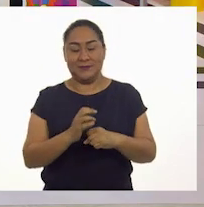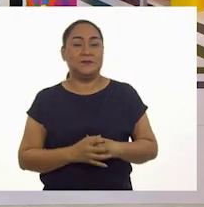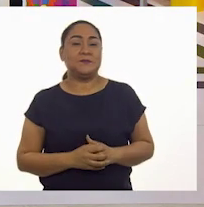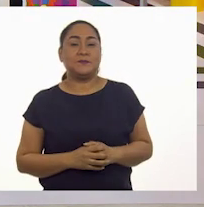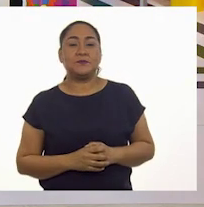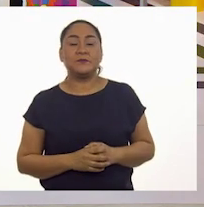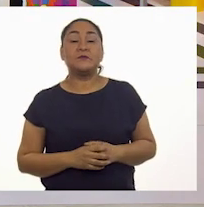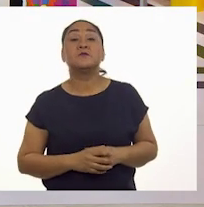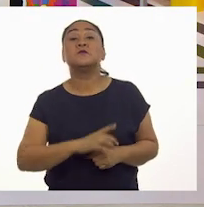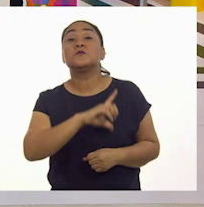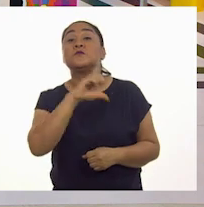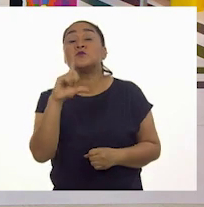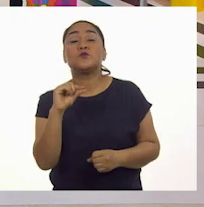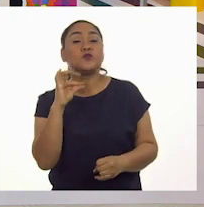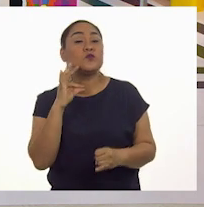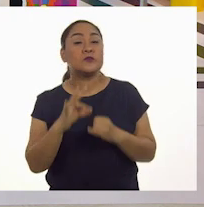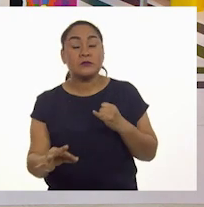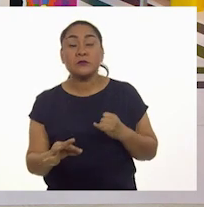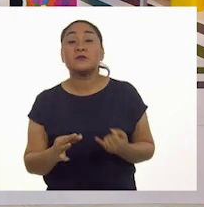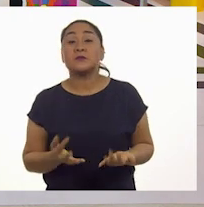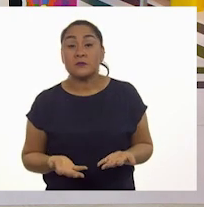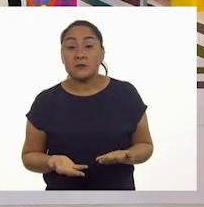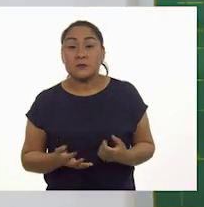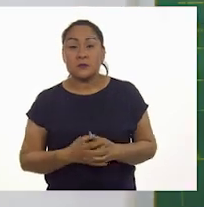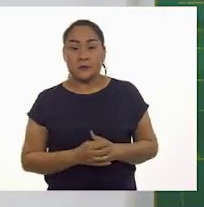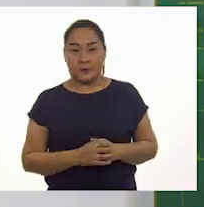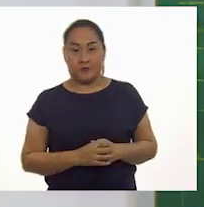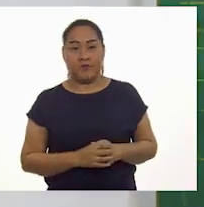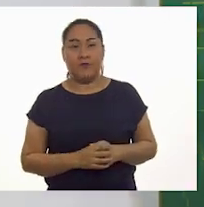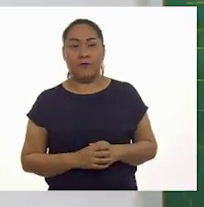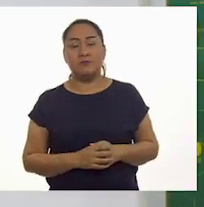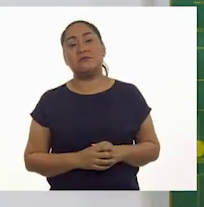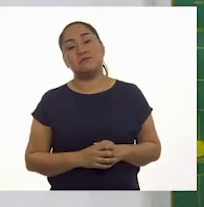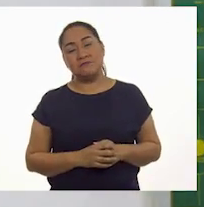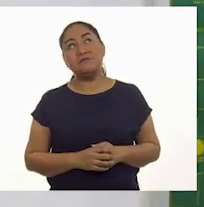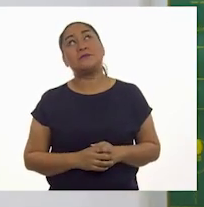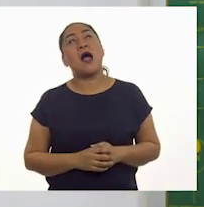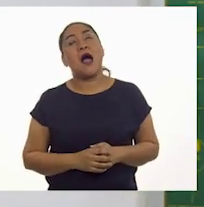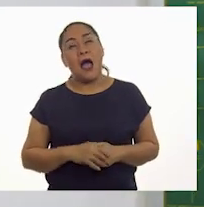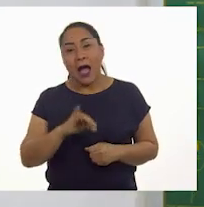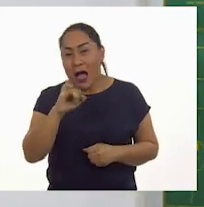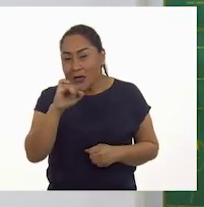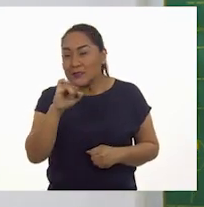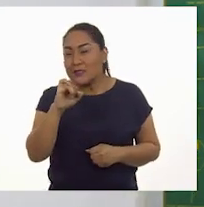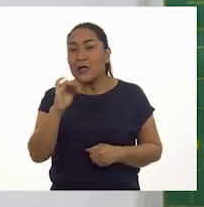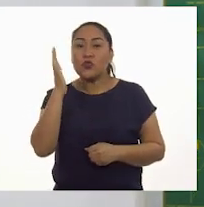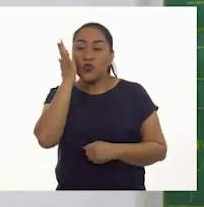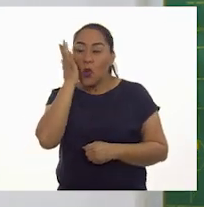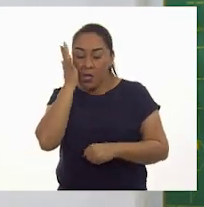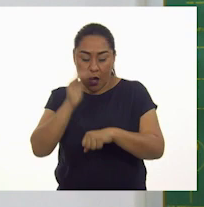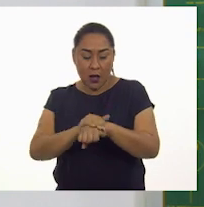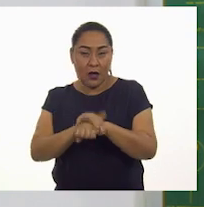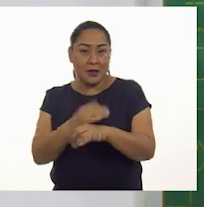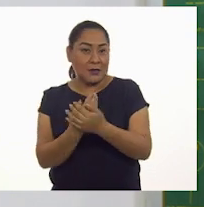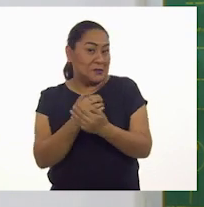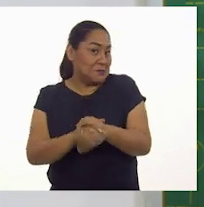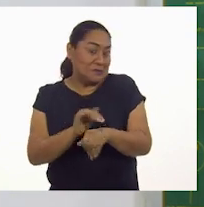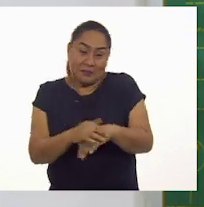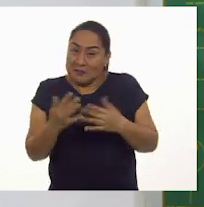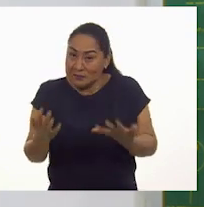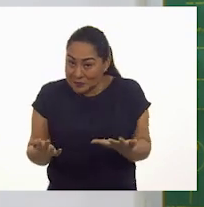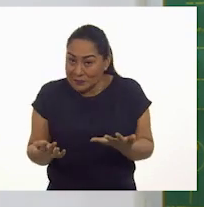Y para finalizar... Y para finalizar, pues nos secamos las manos, ¿no? Vamos a poner